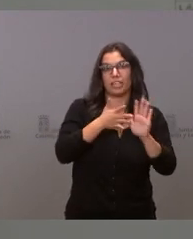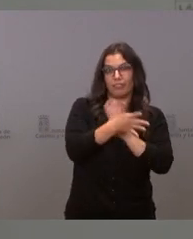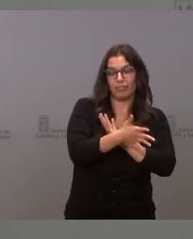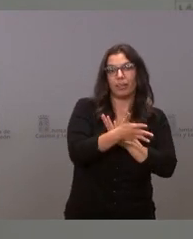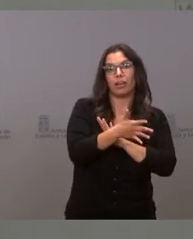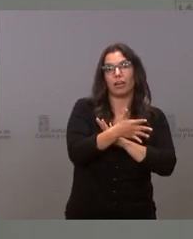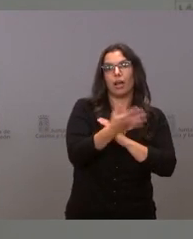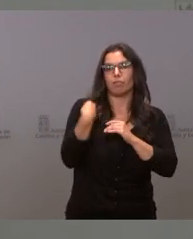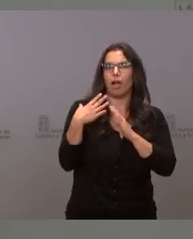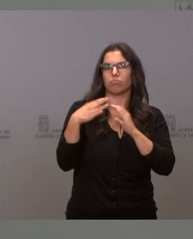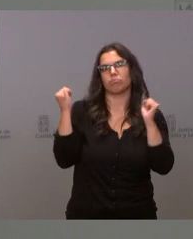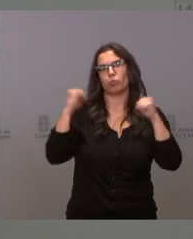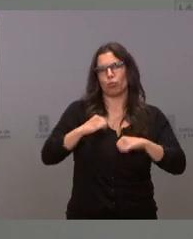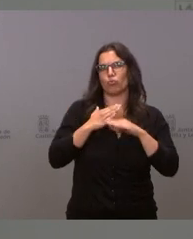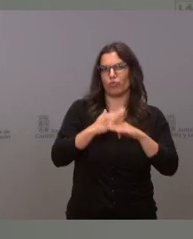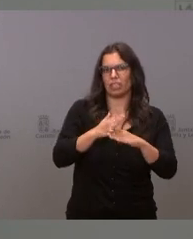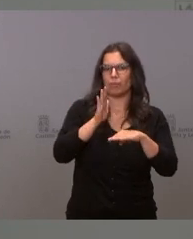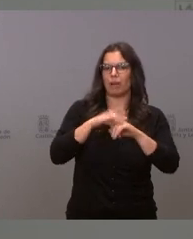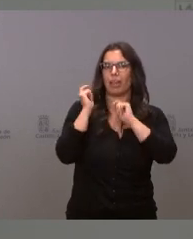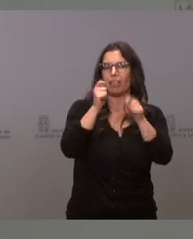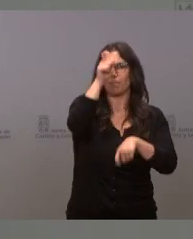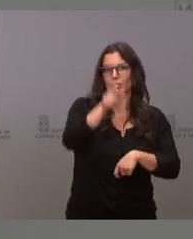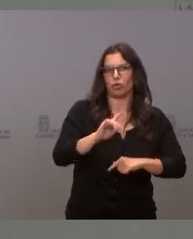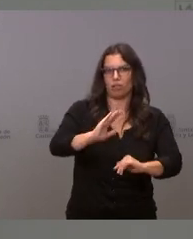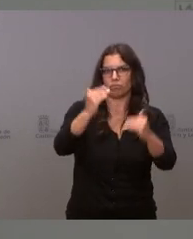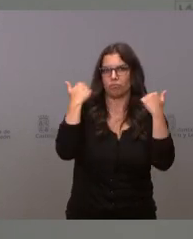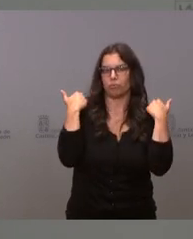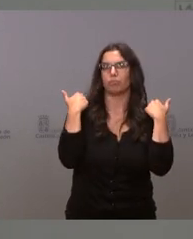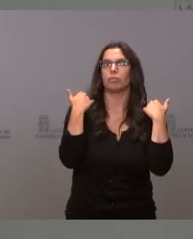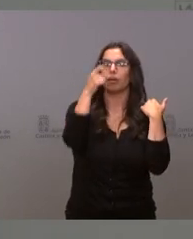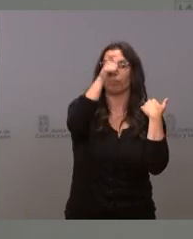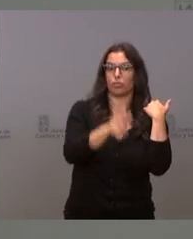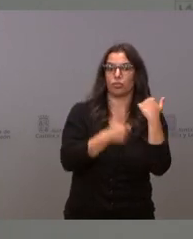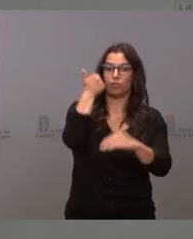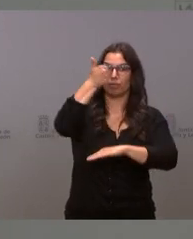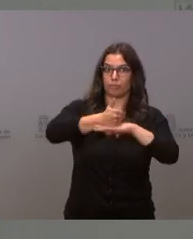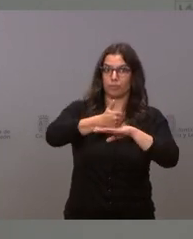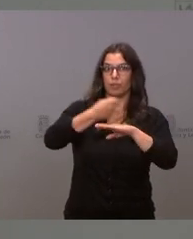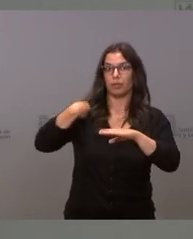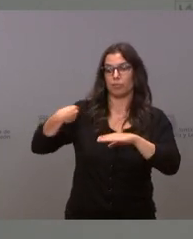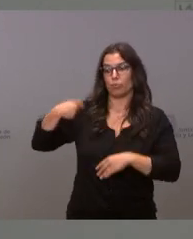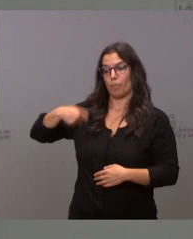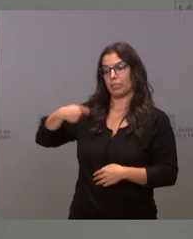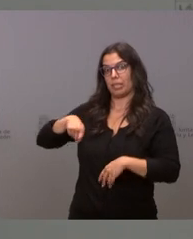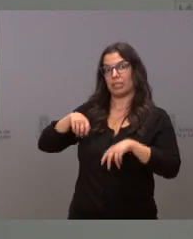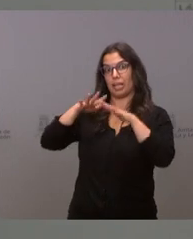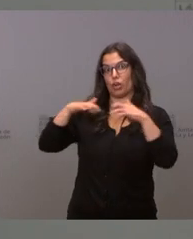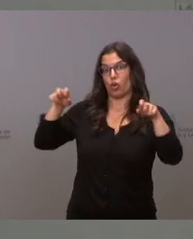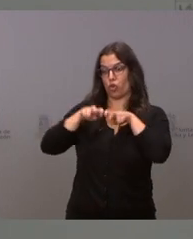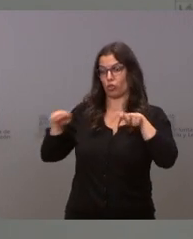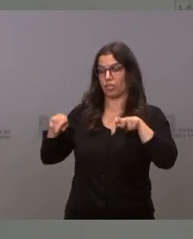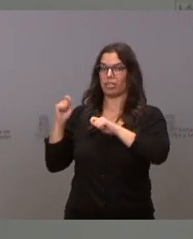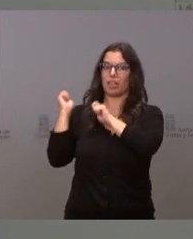alcance un consenso suficiente. Y será nombrado por la persona que ostente en ese momento la presidencia de las